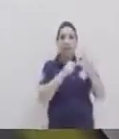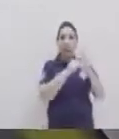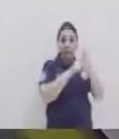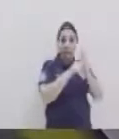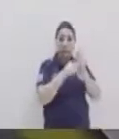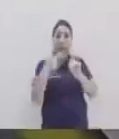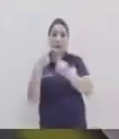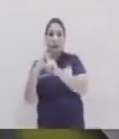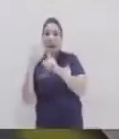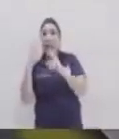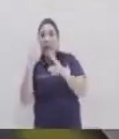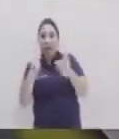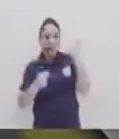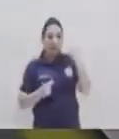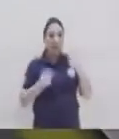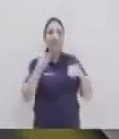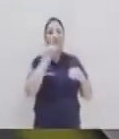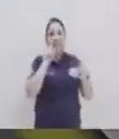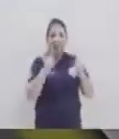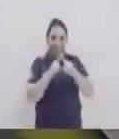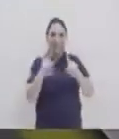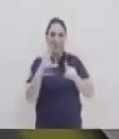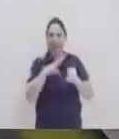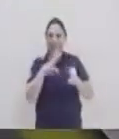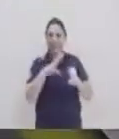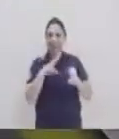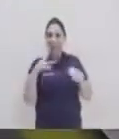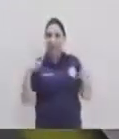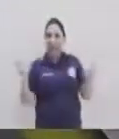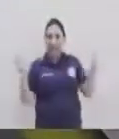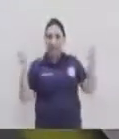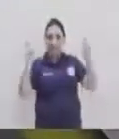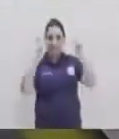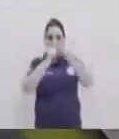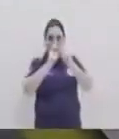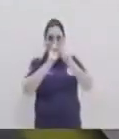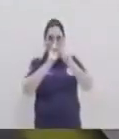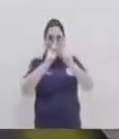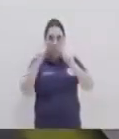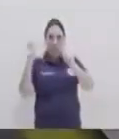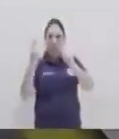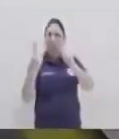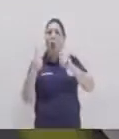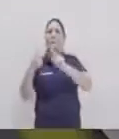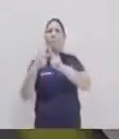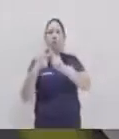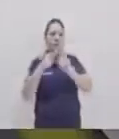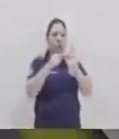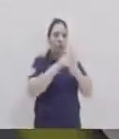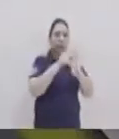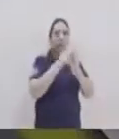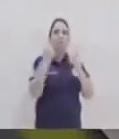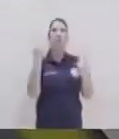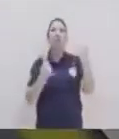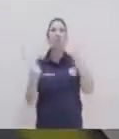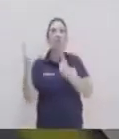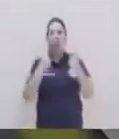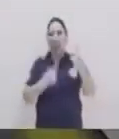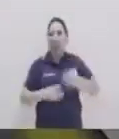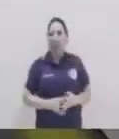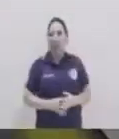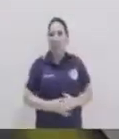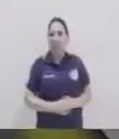tiene parte positiva entonces ya viene el limón y ya comienza a bonificar qué lado va a ser lo positivo y cuál lado puede ser